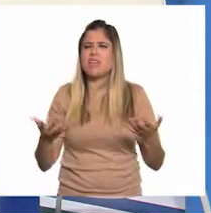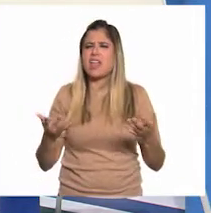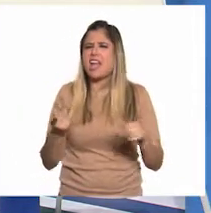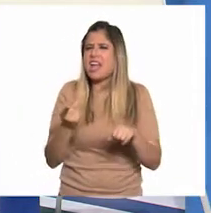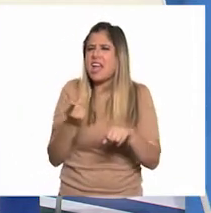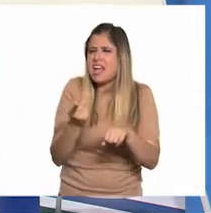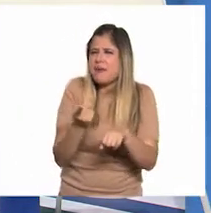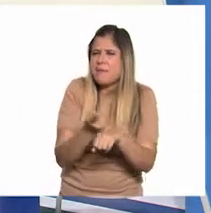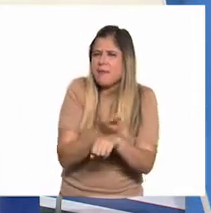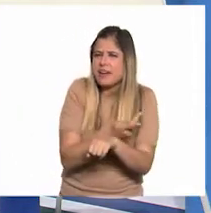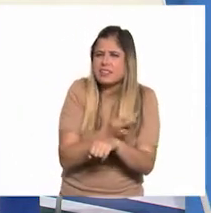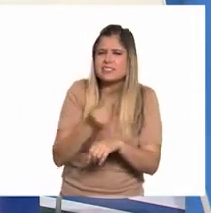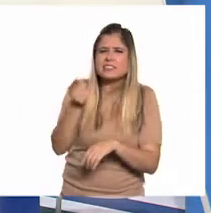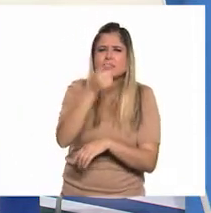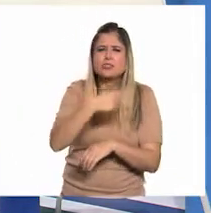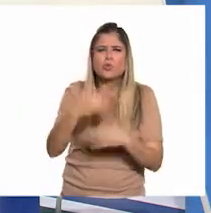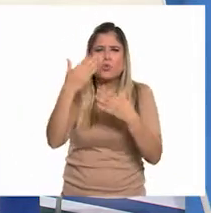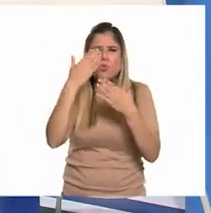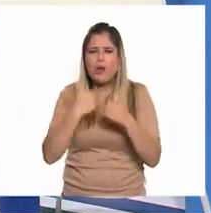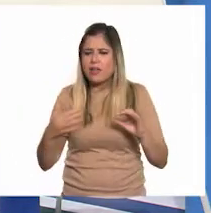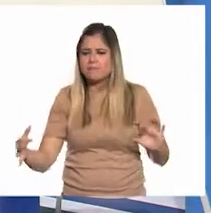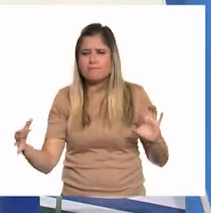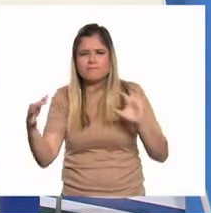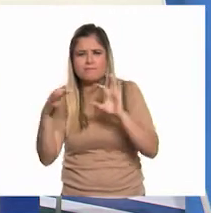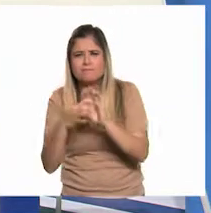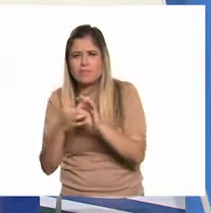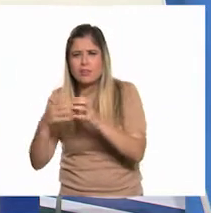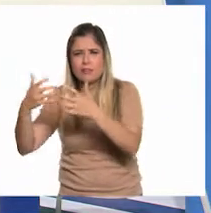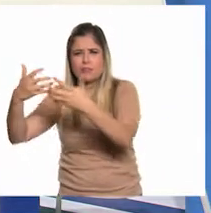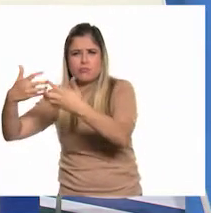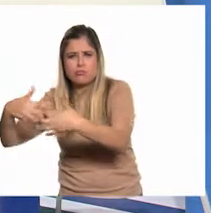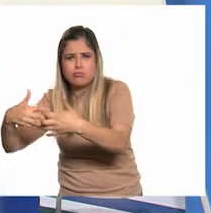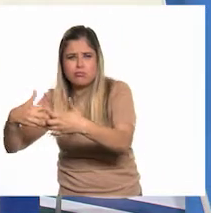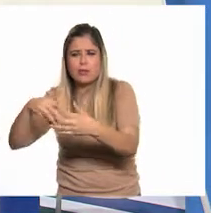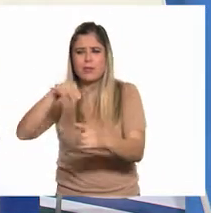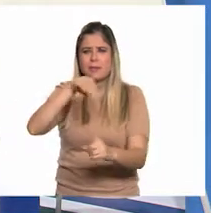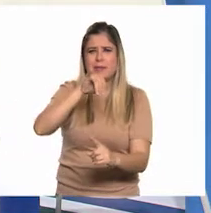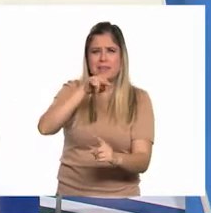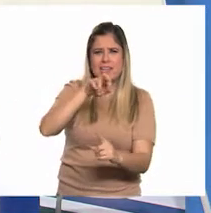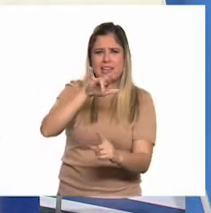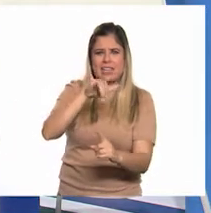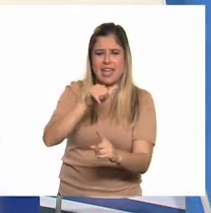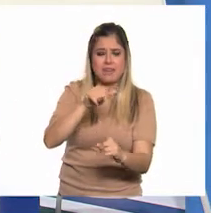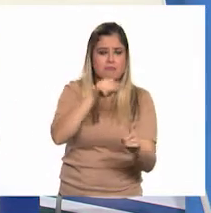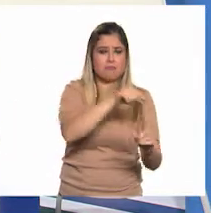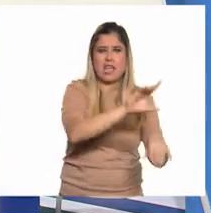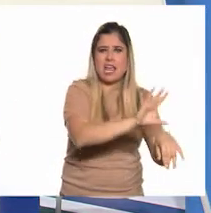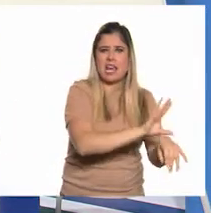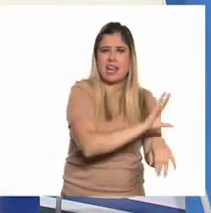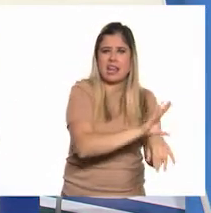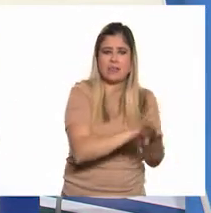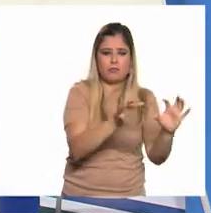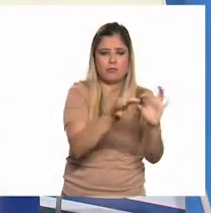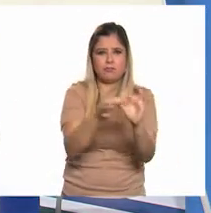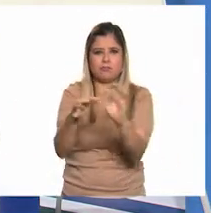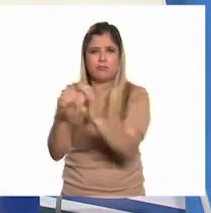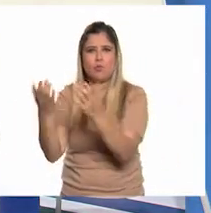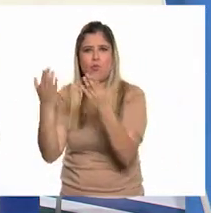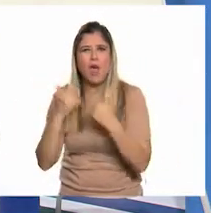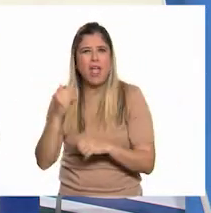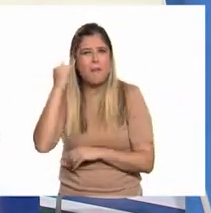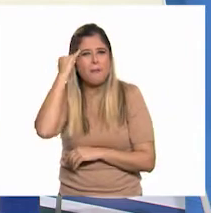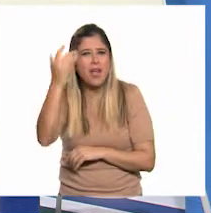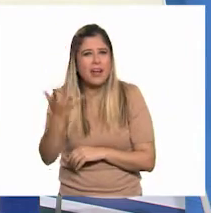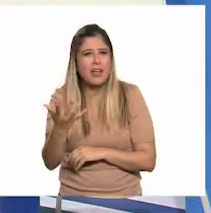si no hubiera esta relación entre industria, minería y energéticos? ¿Y cómo sería